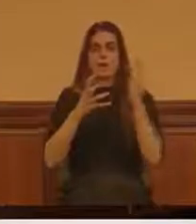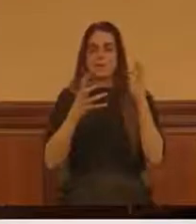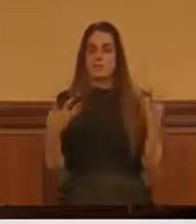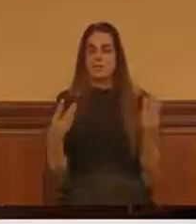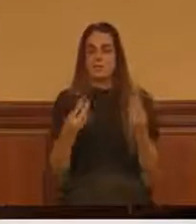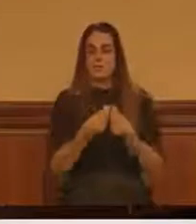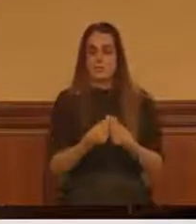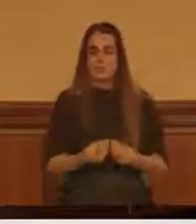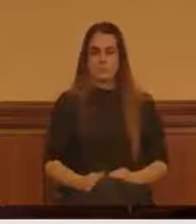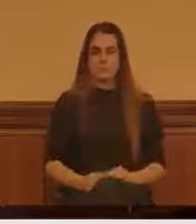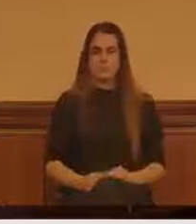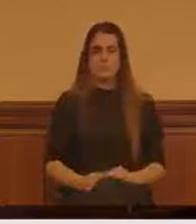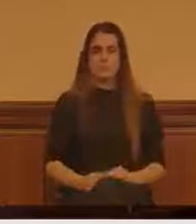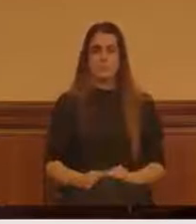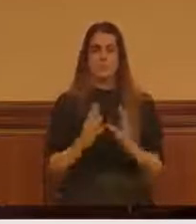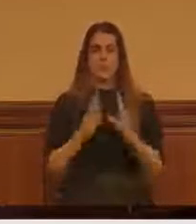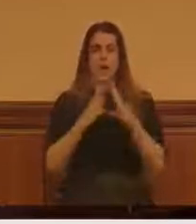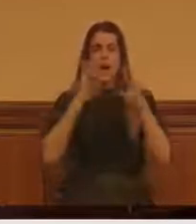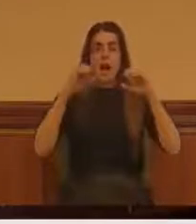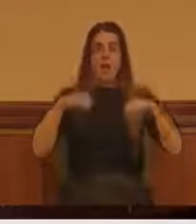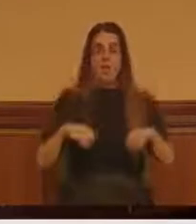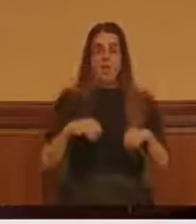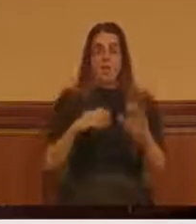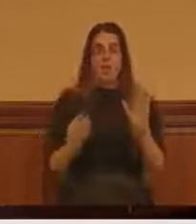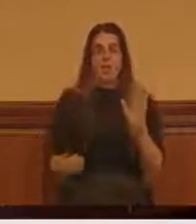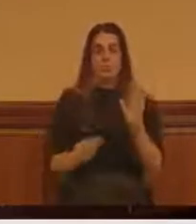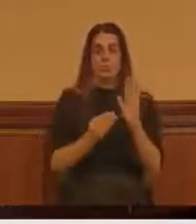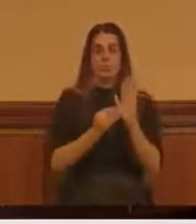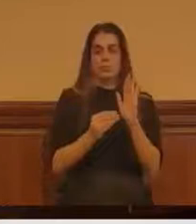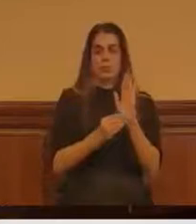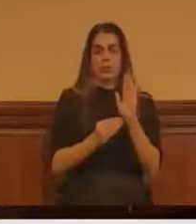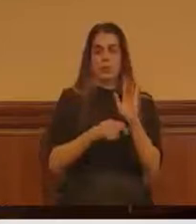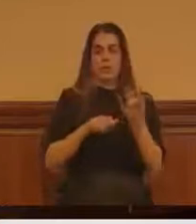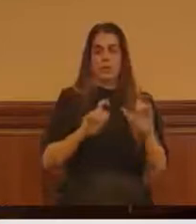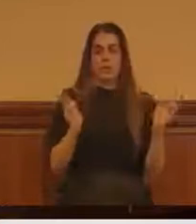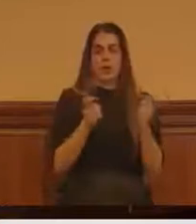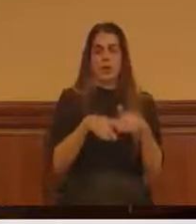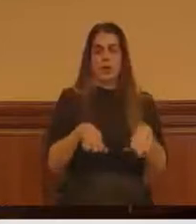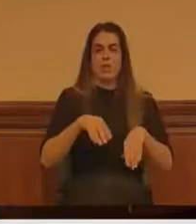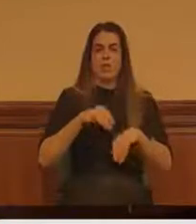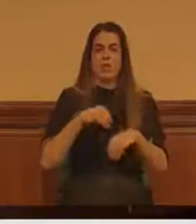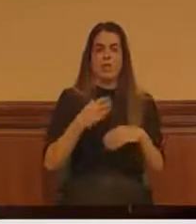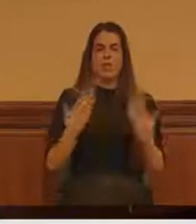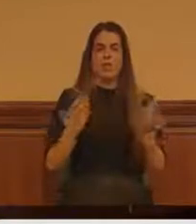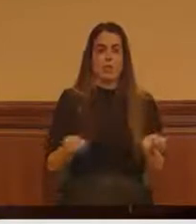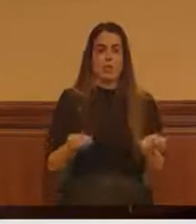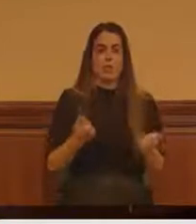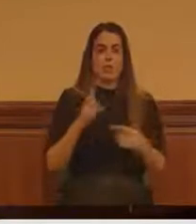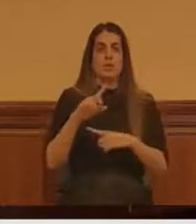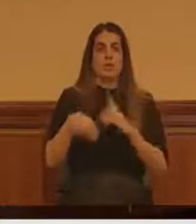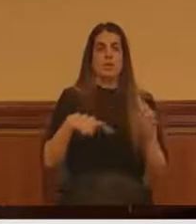Los acuerdos que se adoptaron en este pleno, que además suscribimos todas las